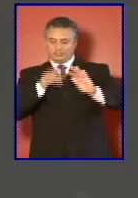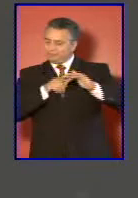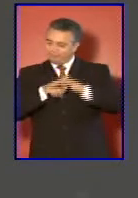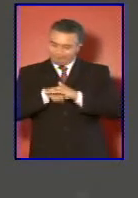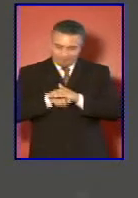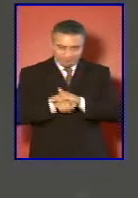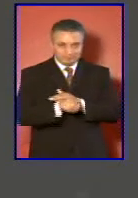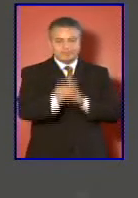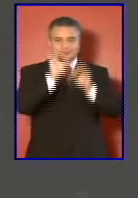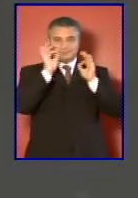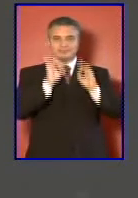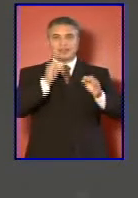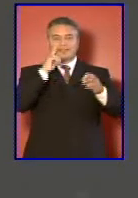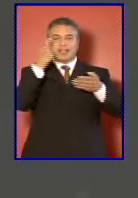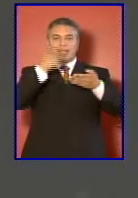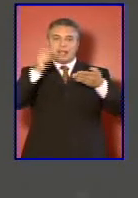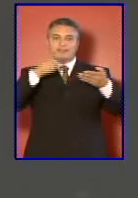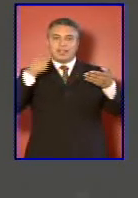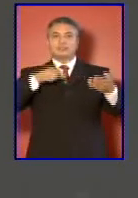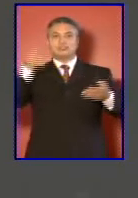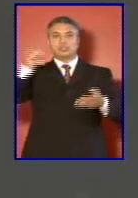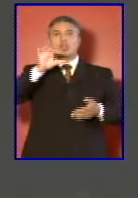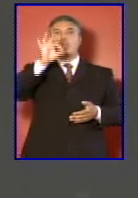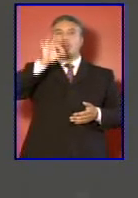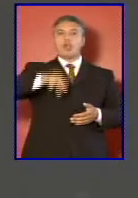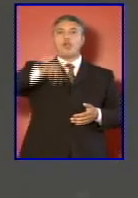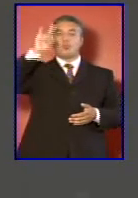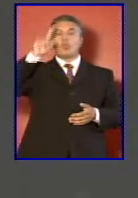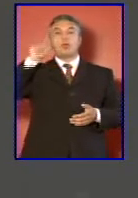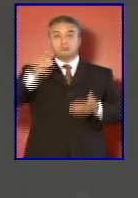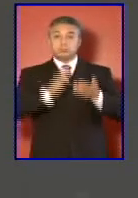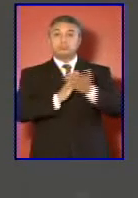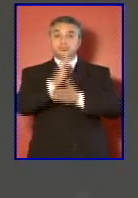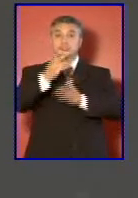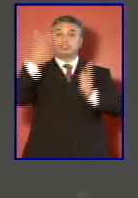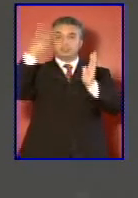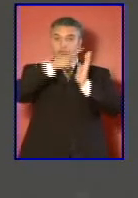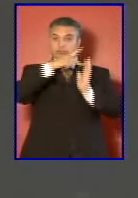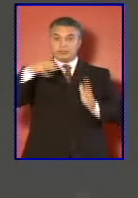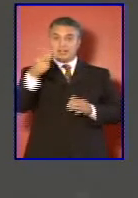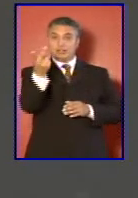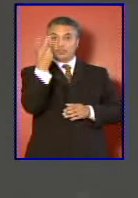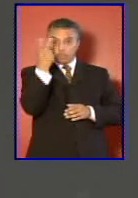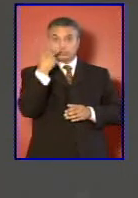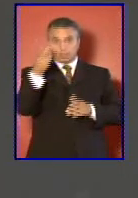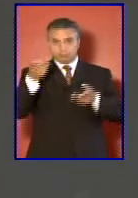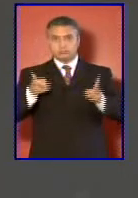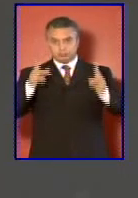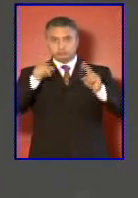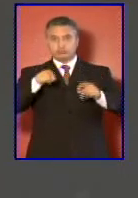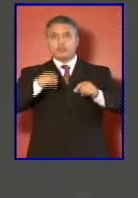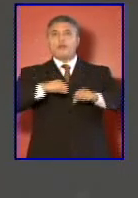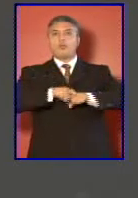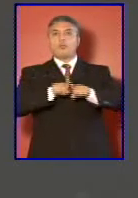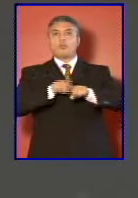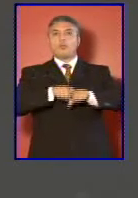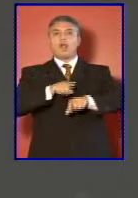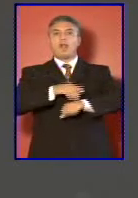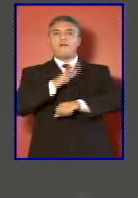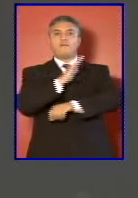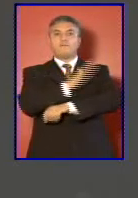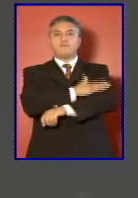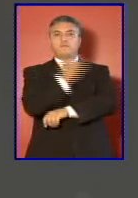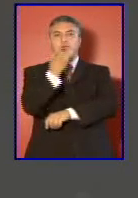para que Naciones Unidas disponga a partir del 2012 de esta fuerza de paz para ese